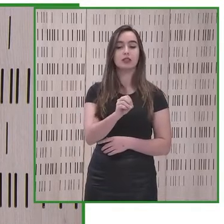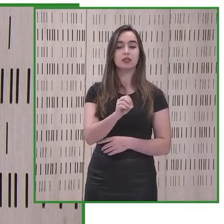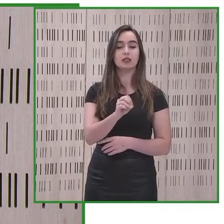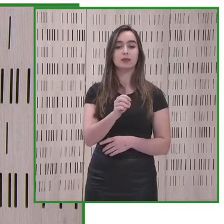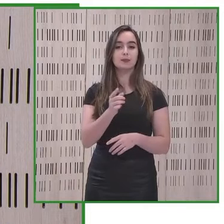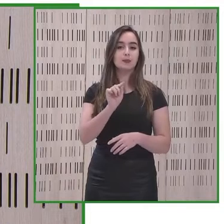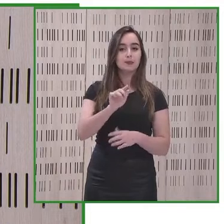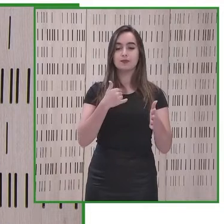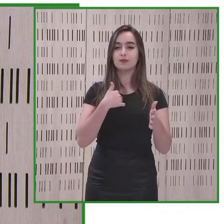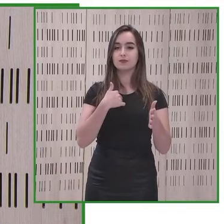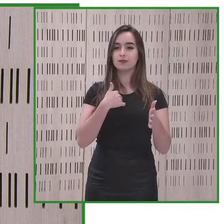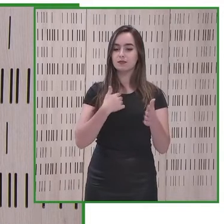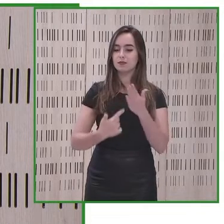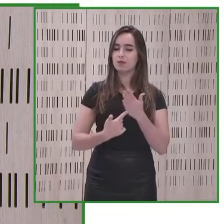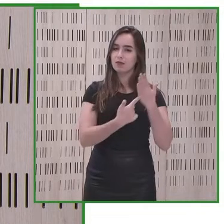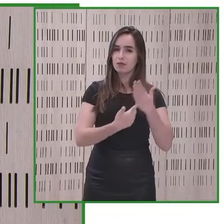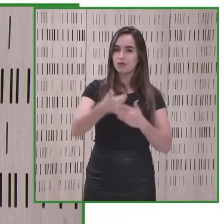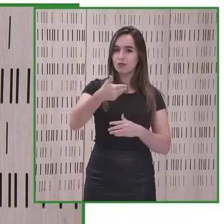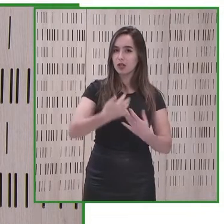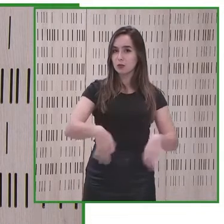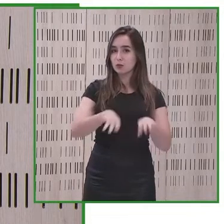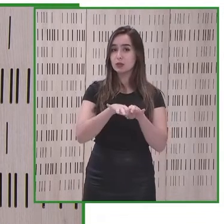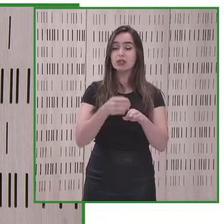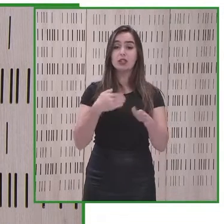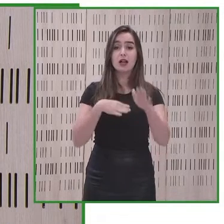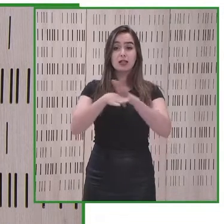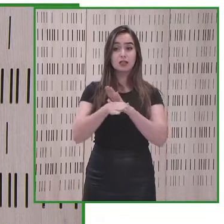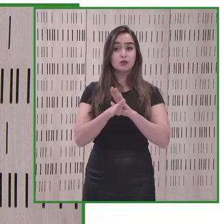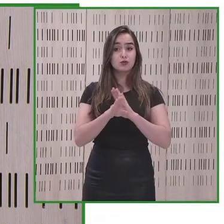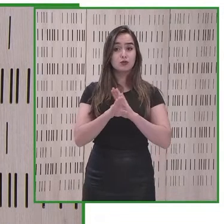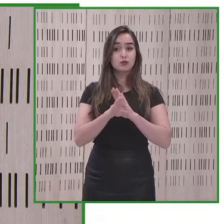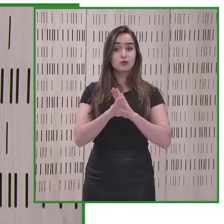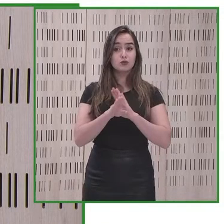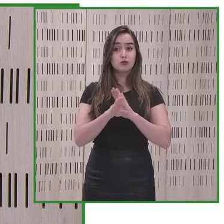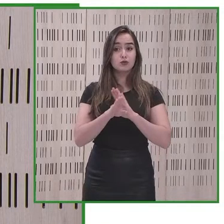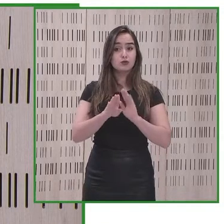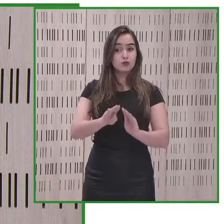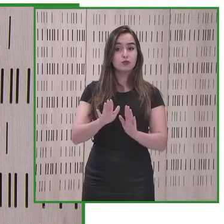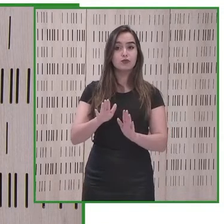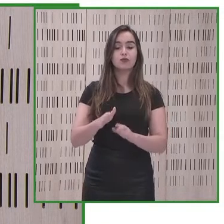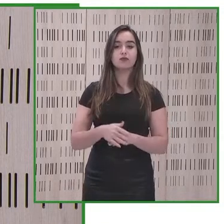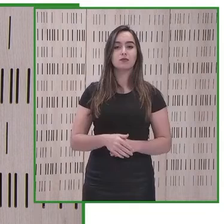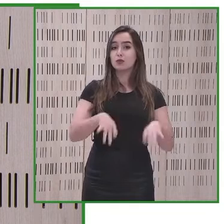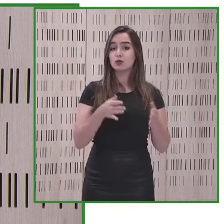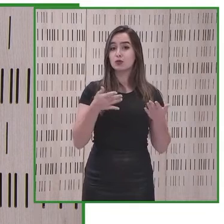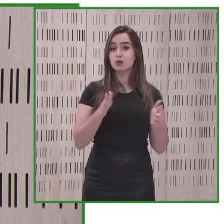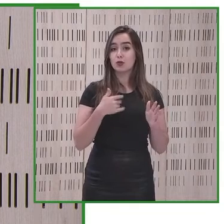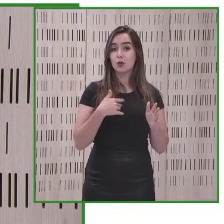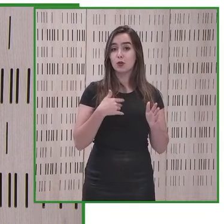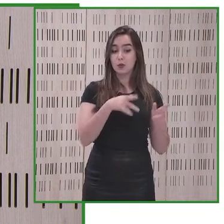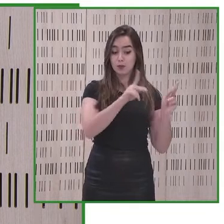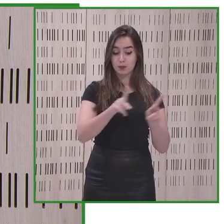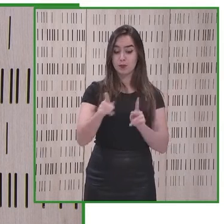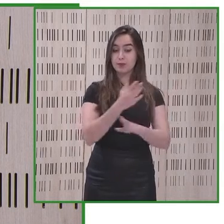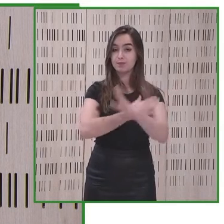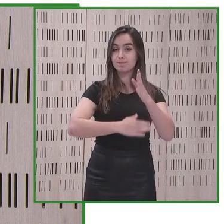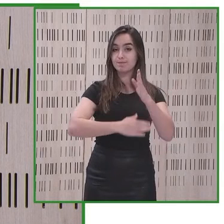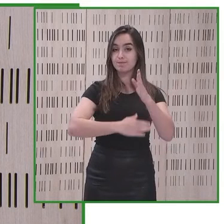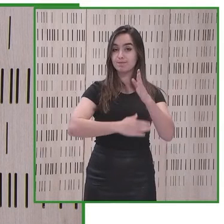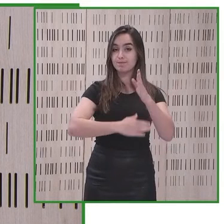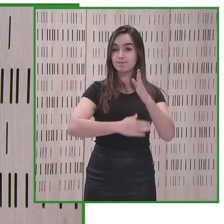la importancia de tecnología y su accesibilidad para permitir a las personas o no ser